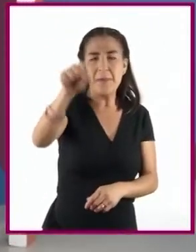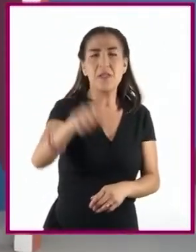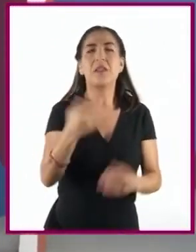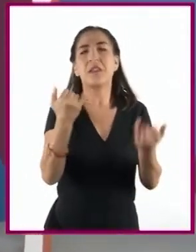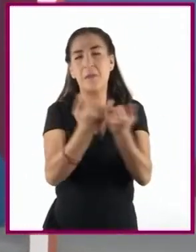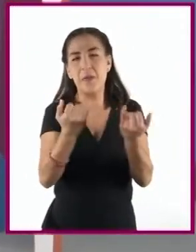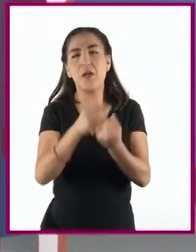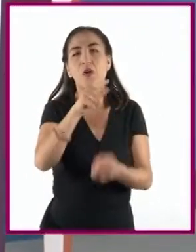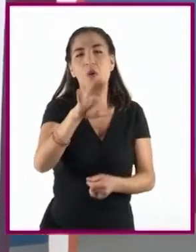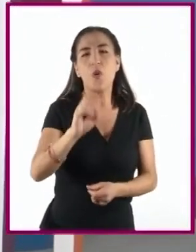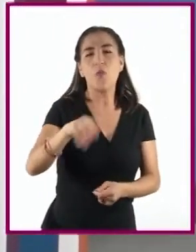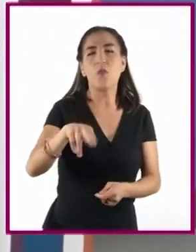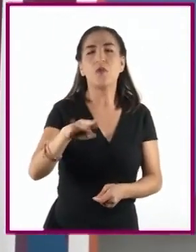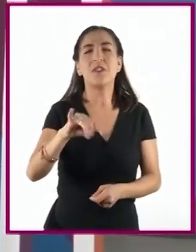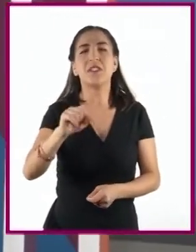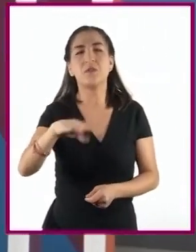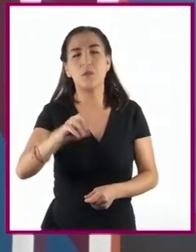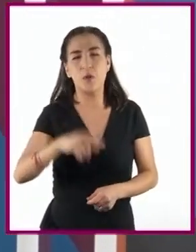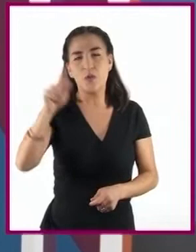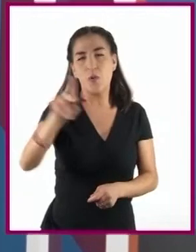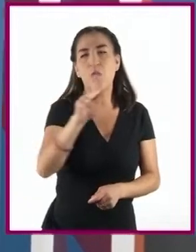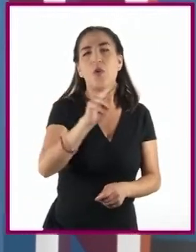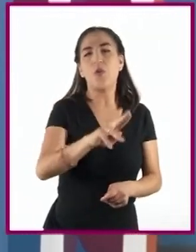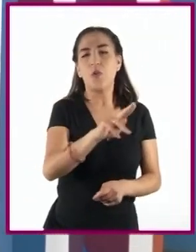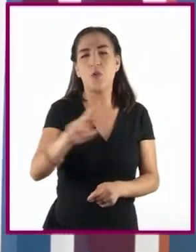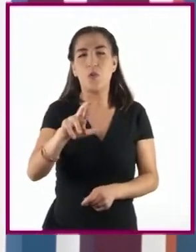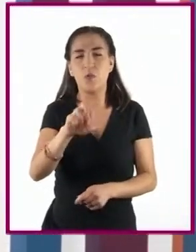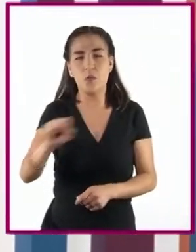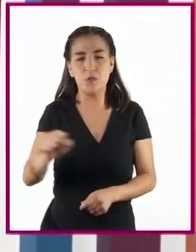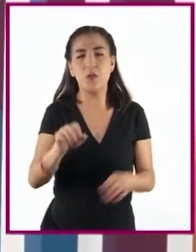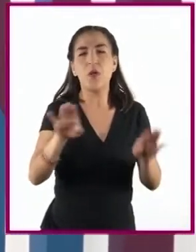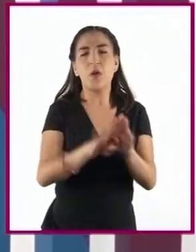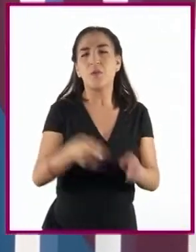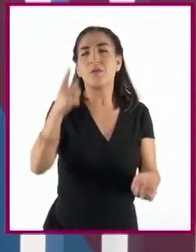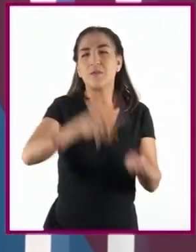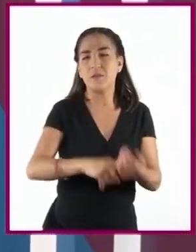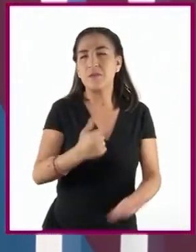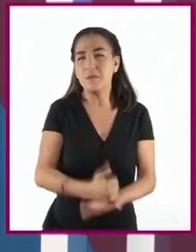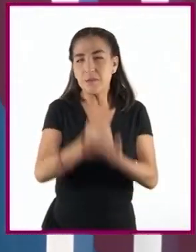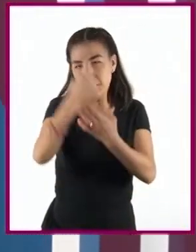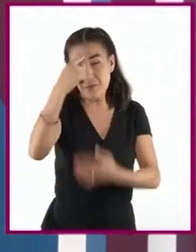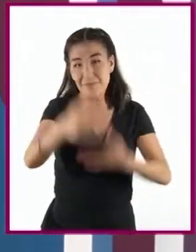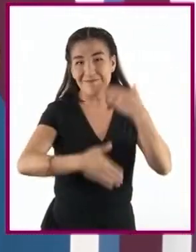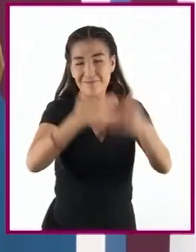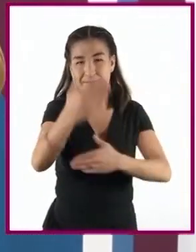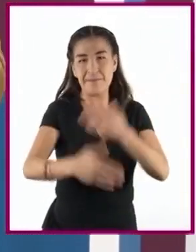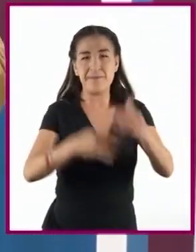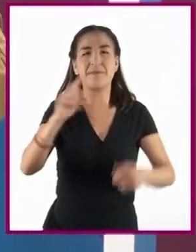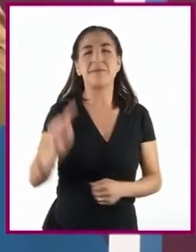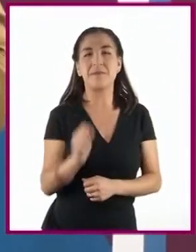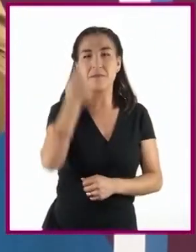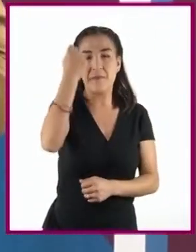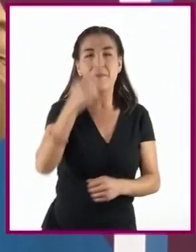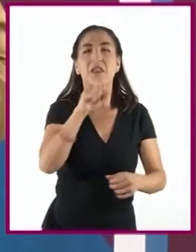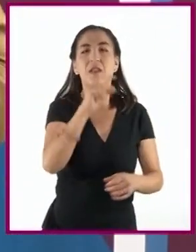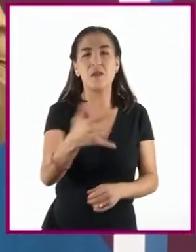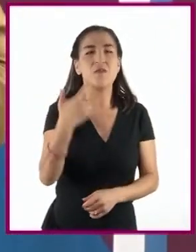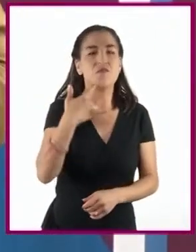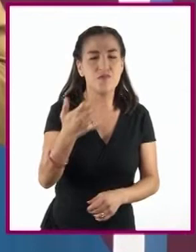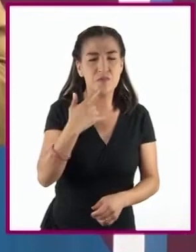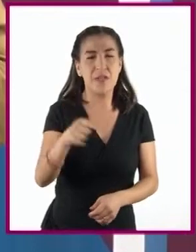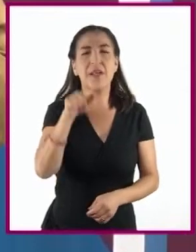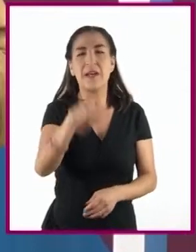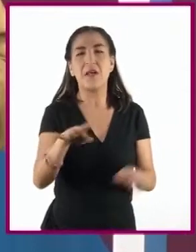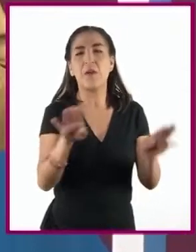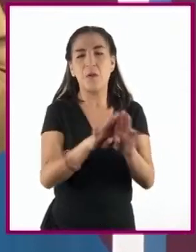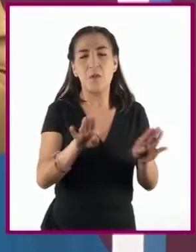comunismo, representado por la Unión Soviética, se enfrentaron y en el que el avance de la tecnología y la fuerza militar pudieron haber